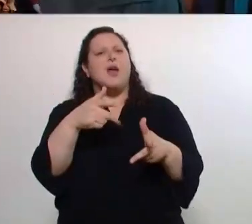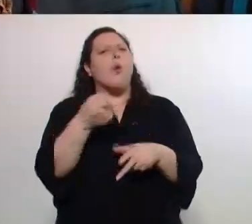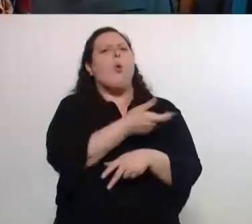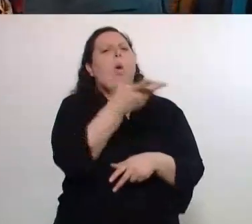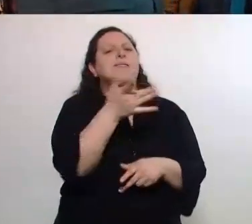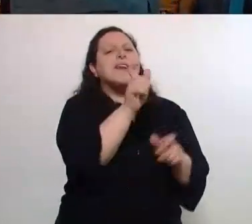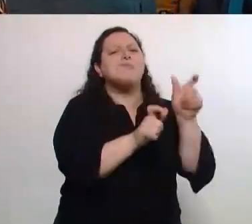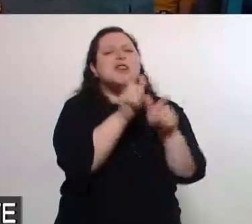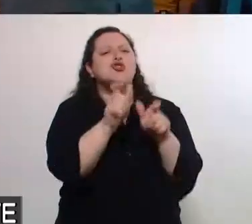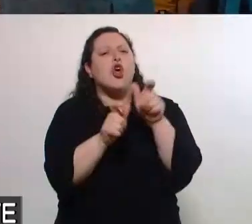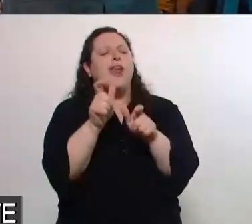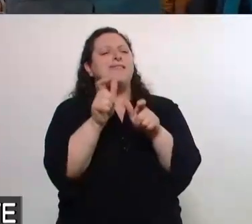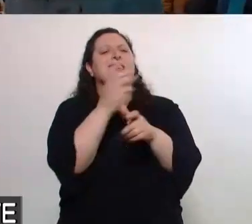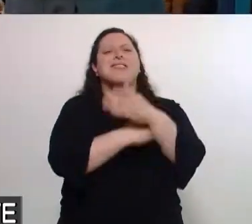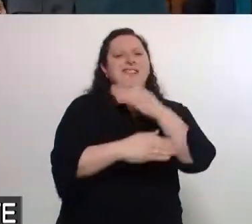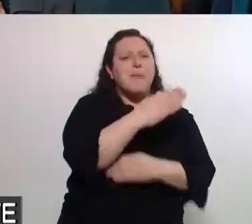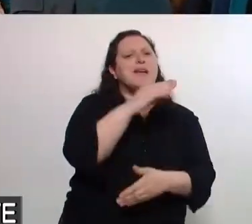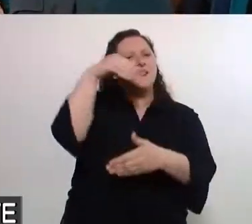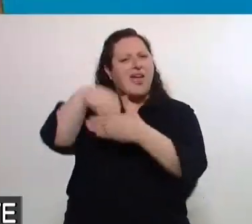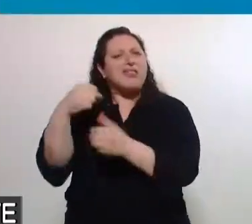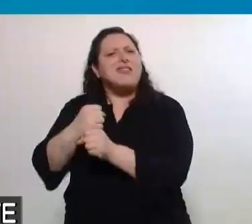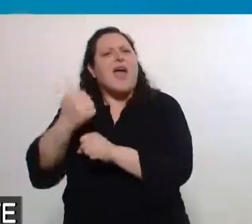incluidas en el mundo del trabajo,